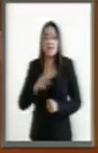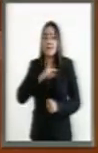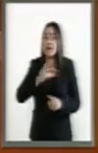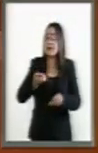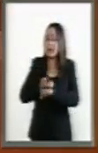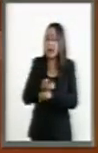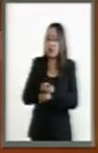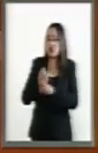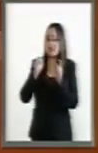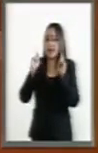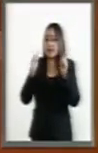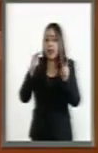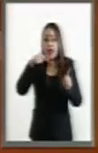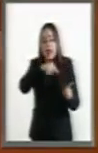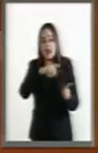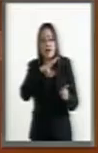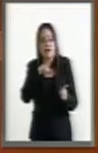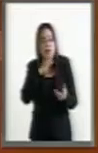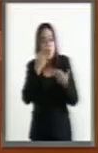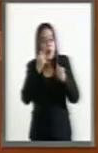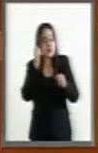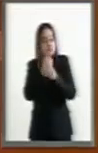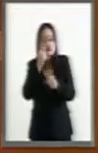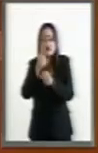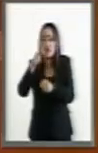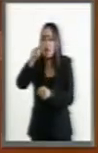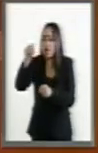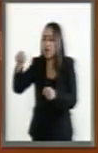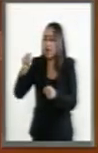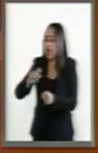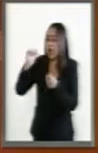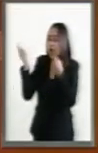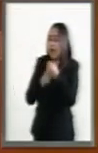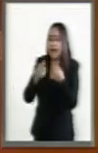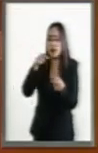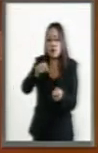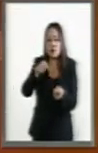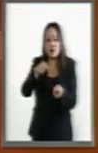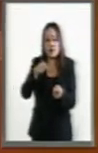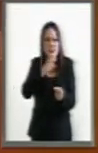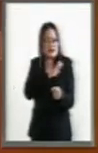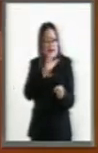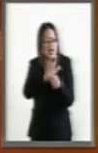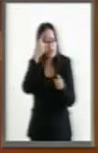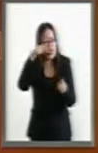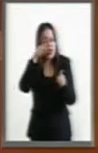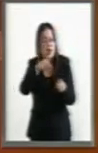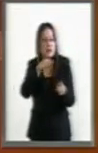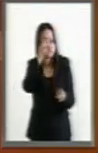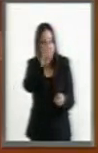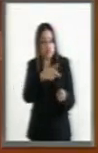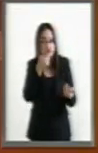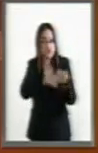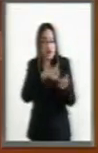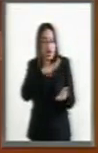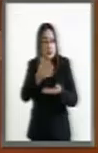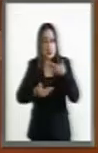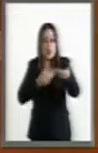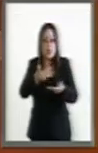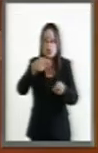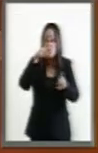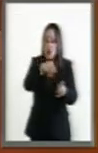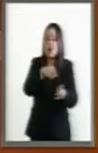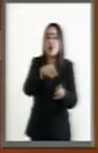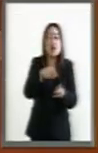no podemos localizar ninguna unidad en la que esté dando este servicio